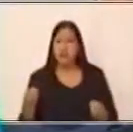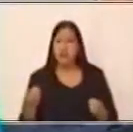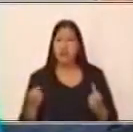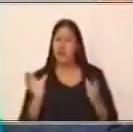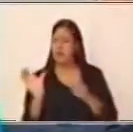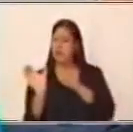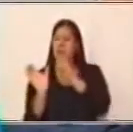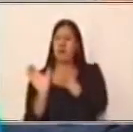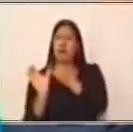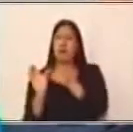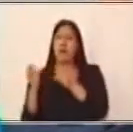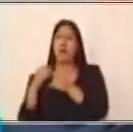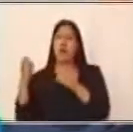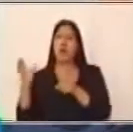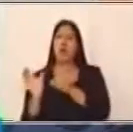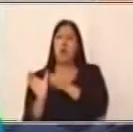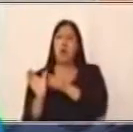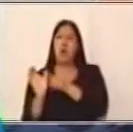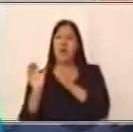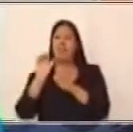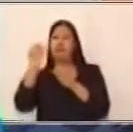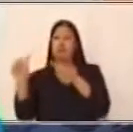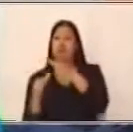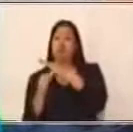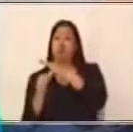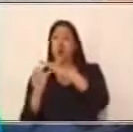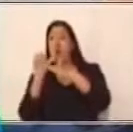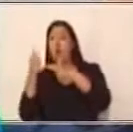le va a llamar oración subordinada.